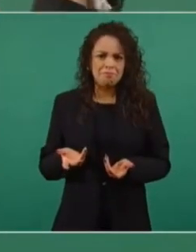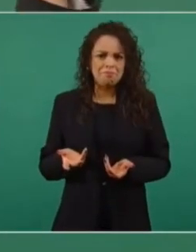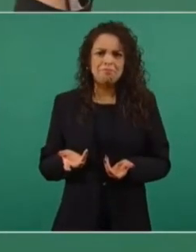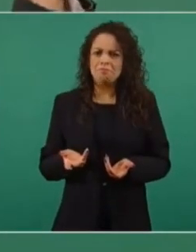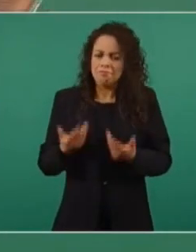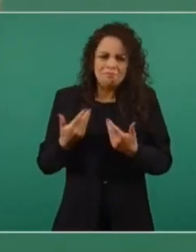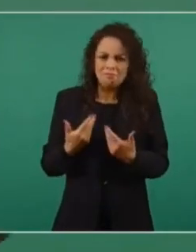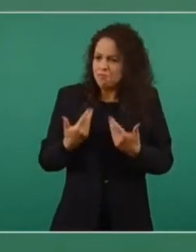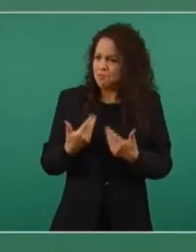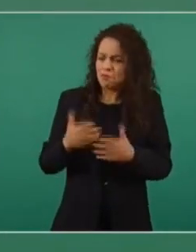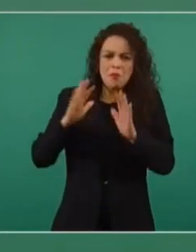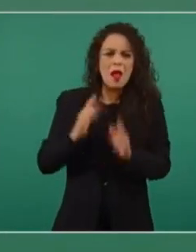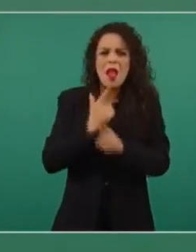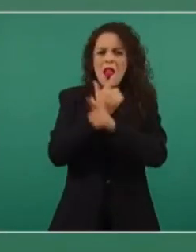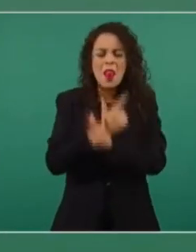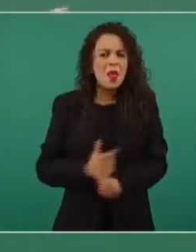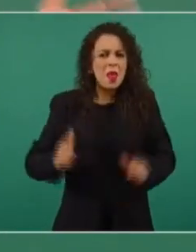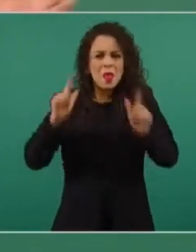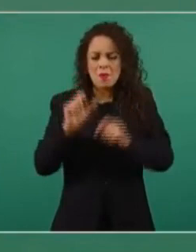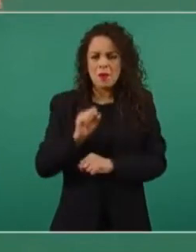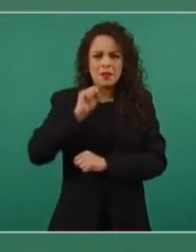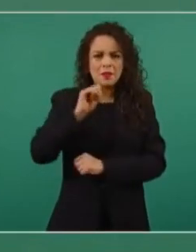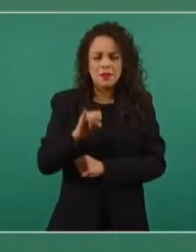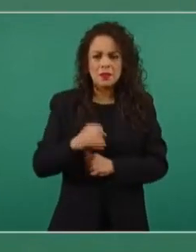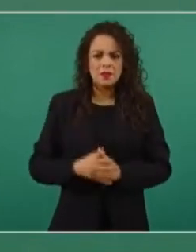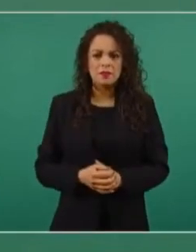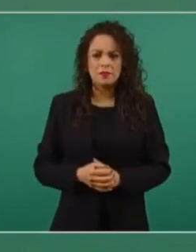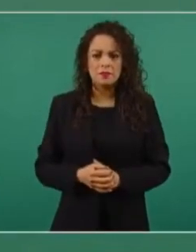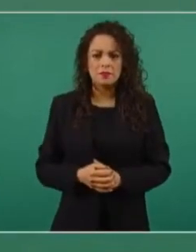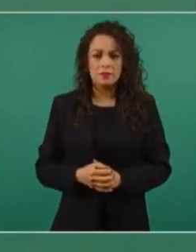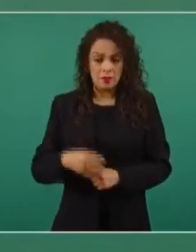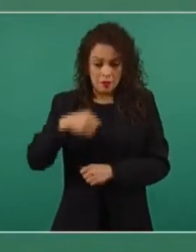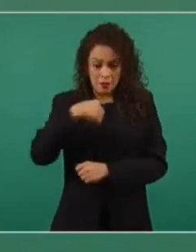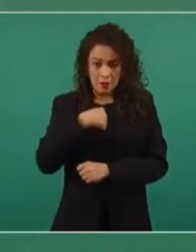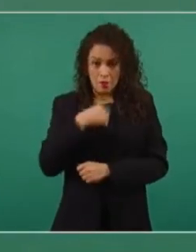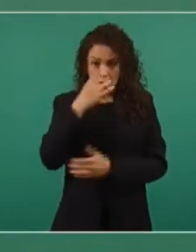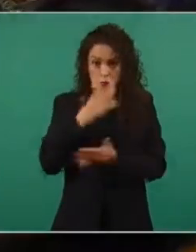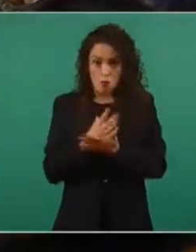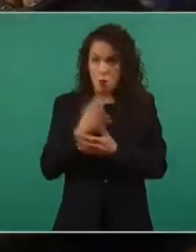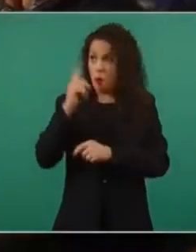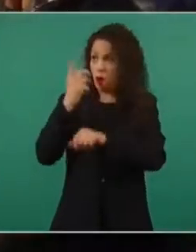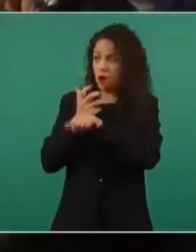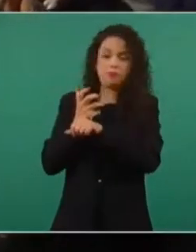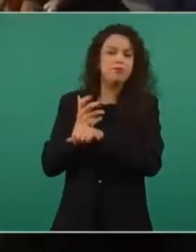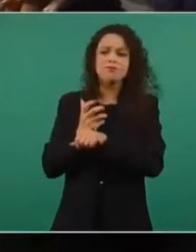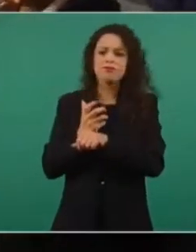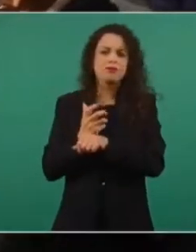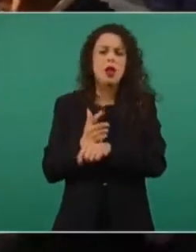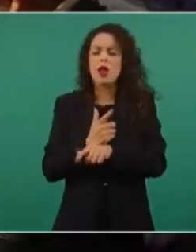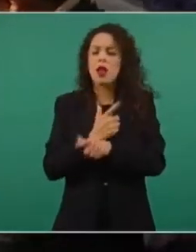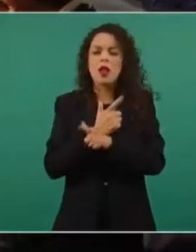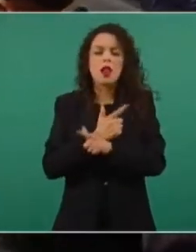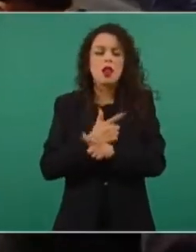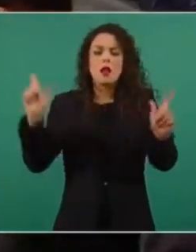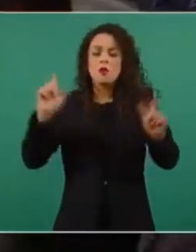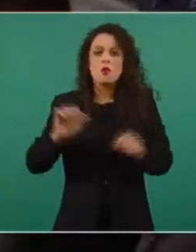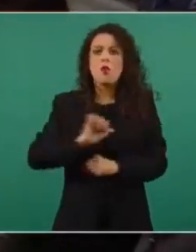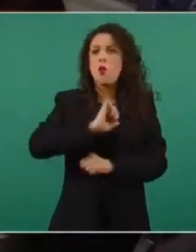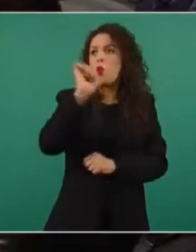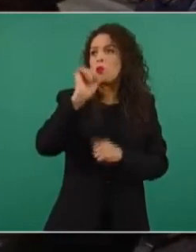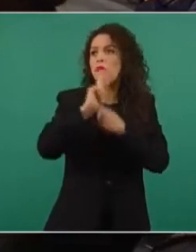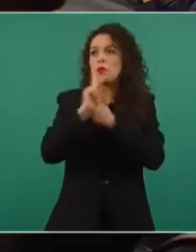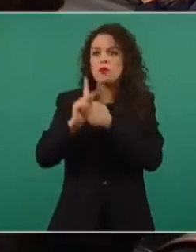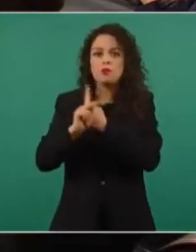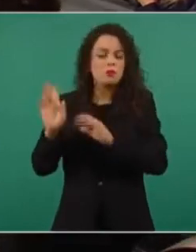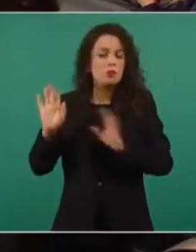Hay libertades. Y no sólo en el caso del gobierno de Estados Unidos, en cualquier caso de otros gobiernos.